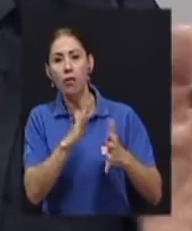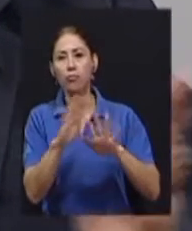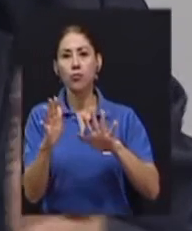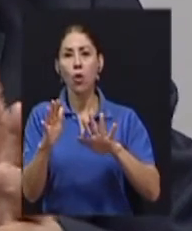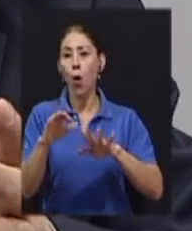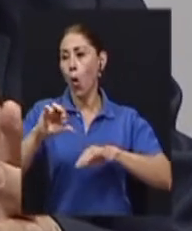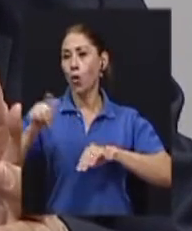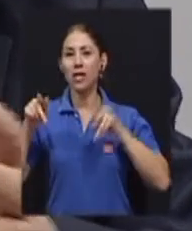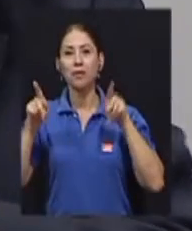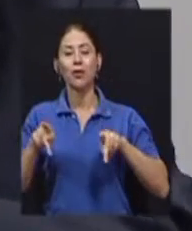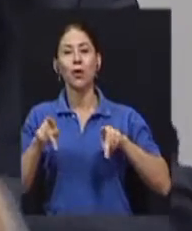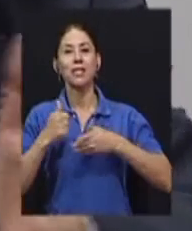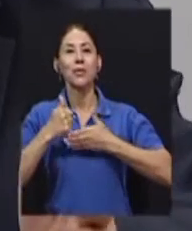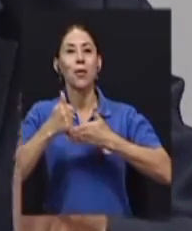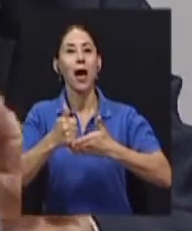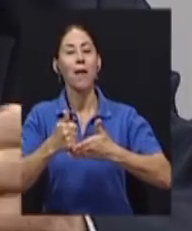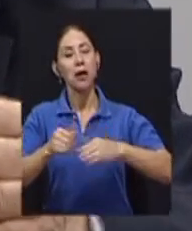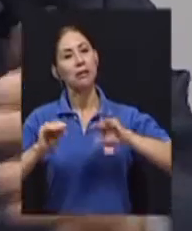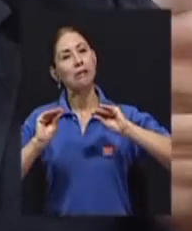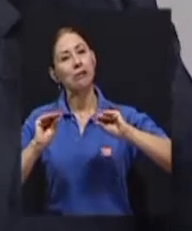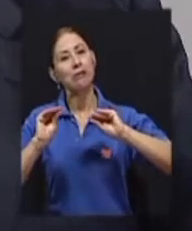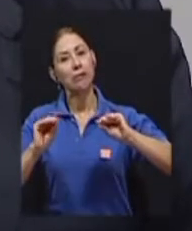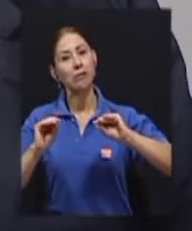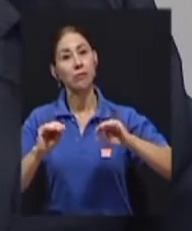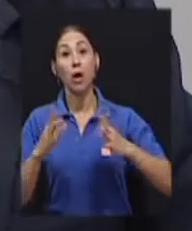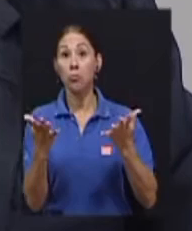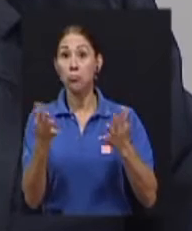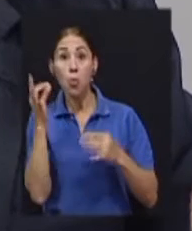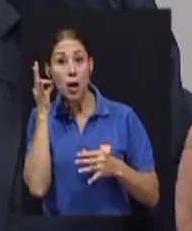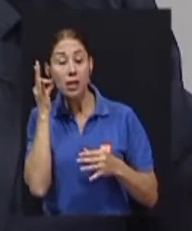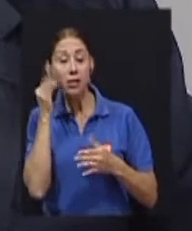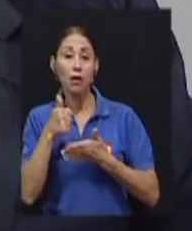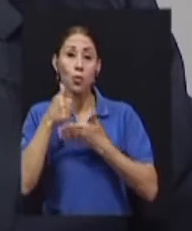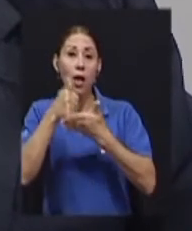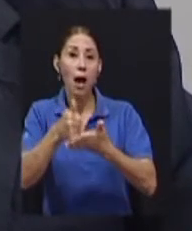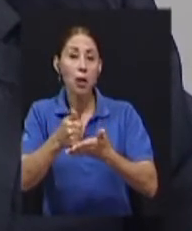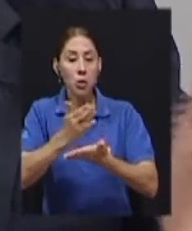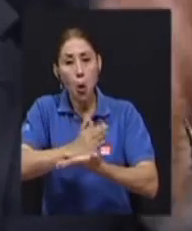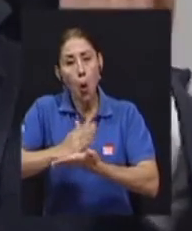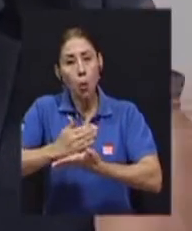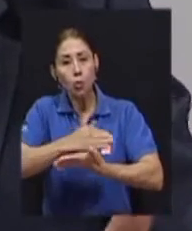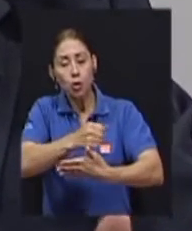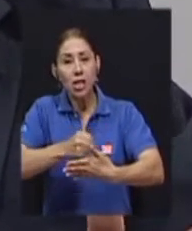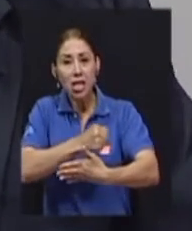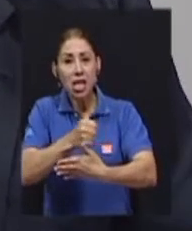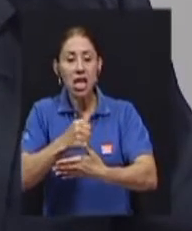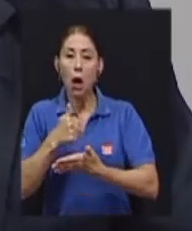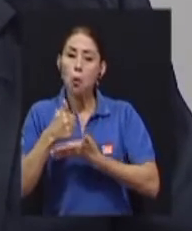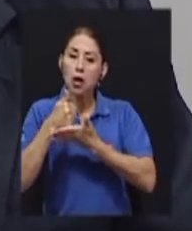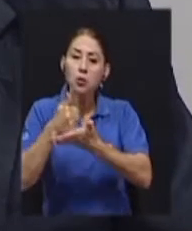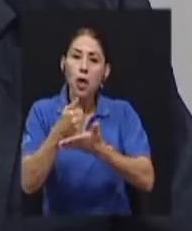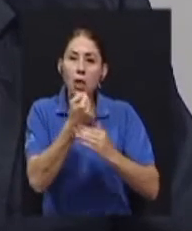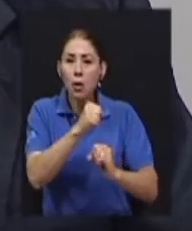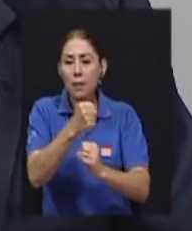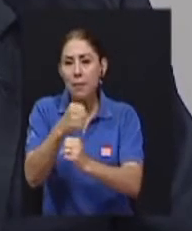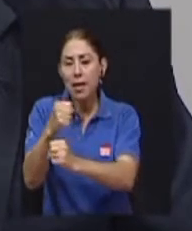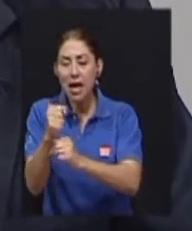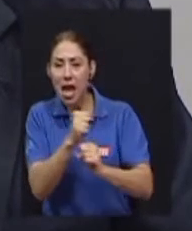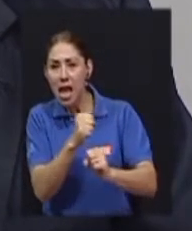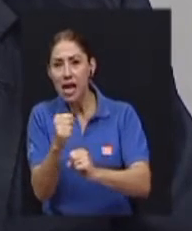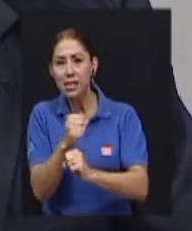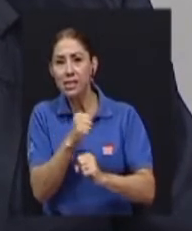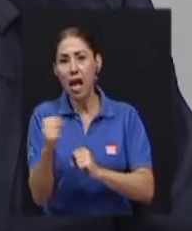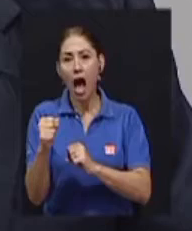otros si eran mujeres en la cocina, o tal vez ayudando en la limpieza, en revisar las camas de los